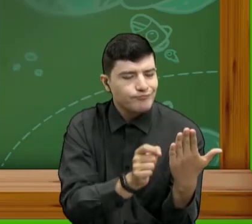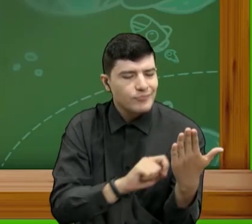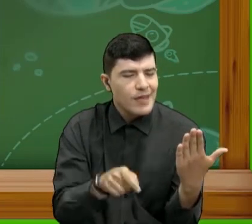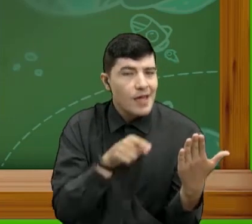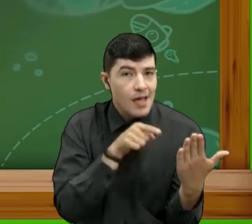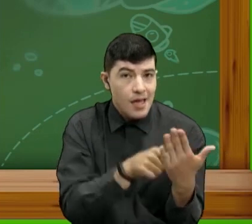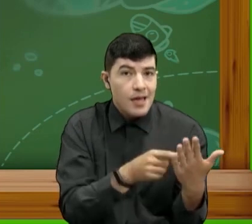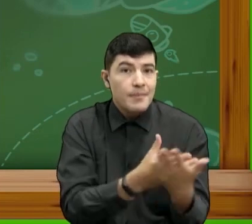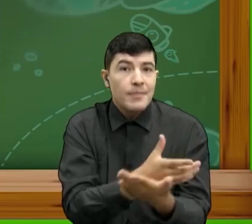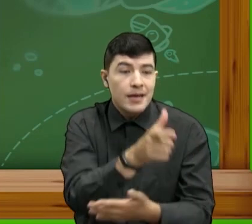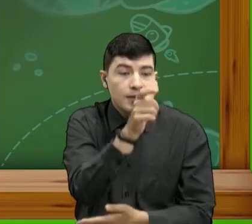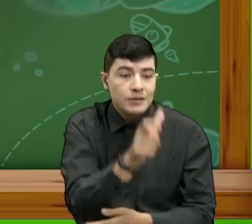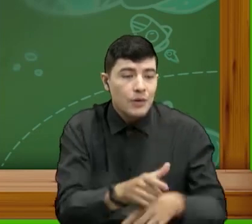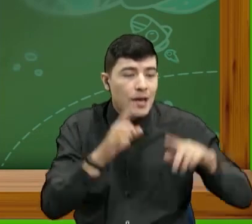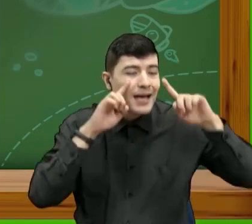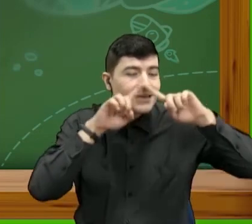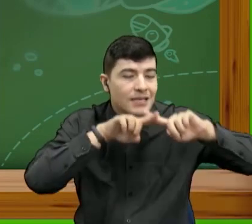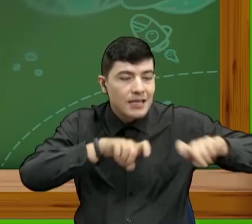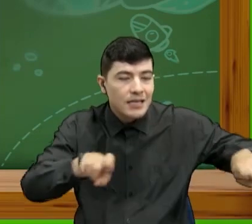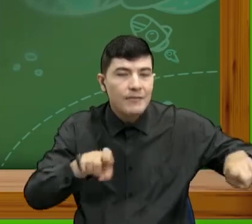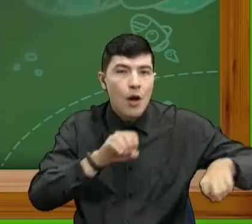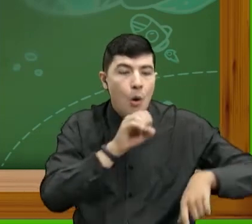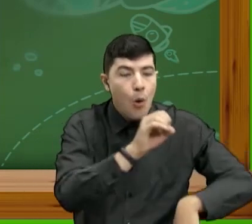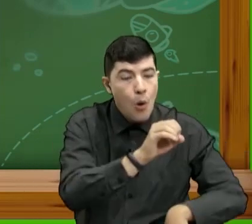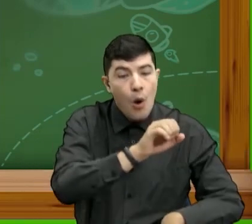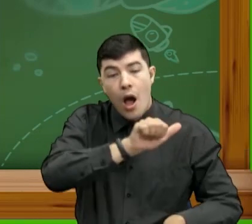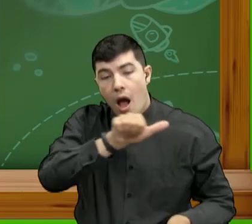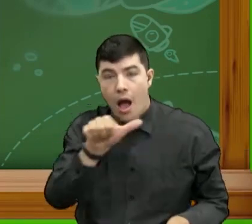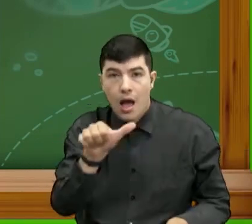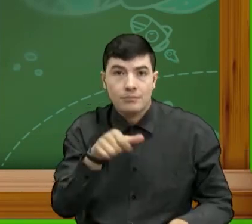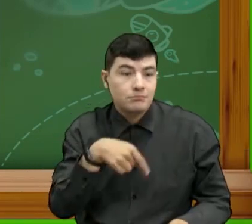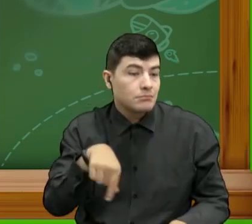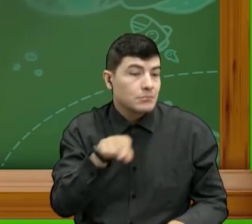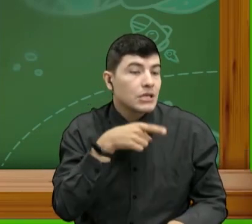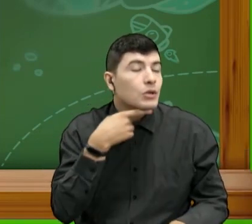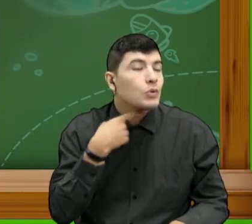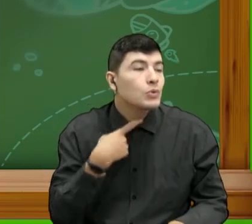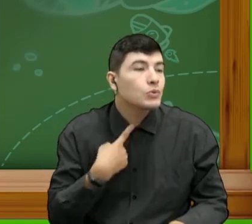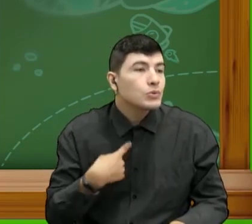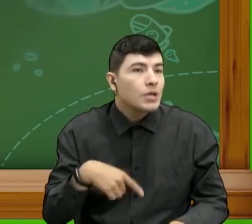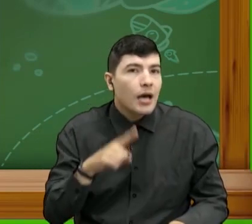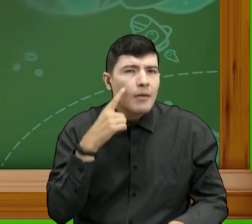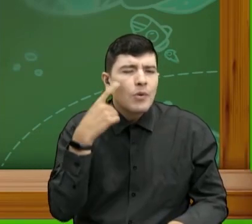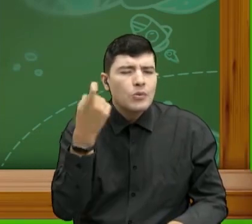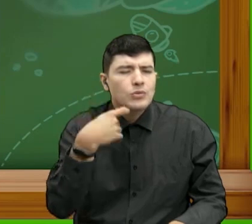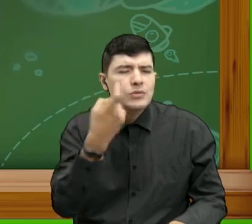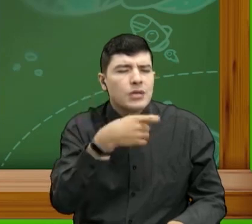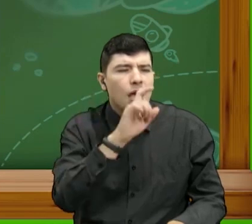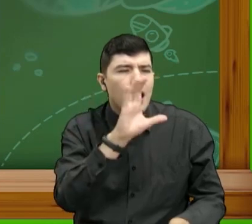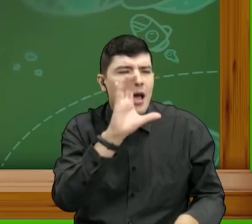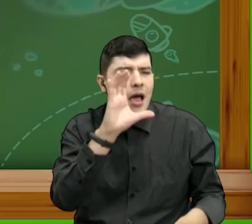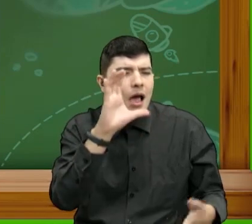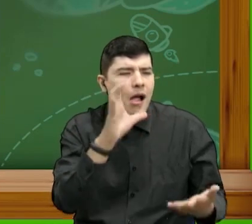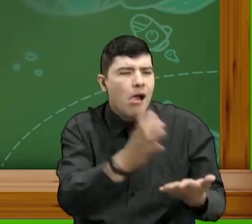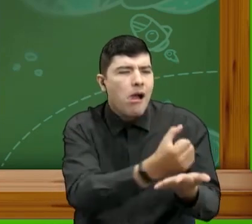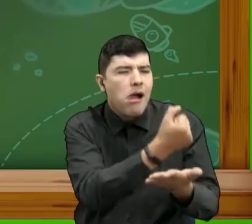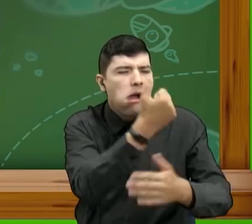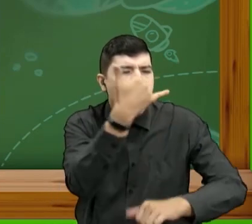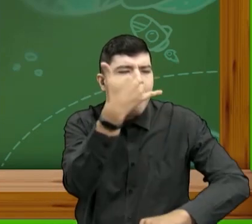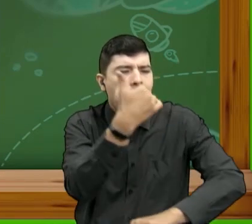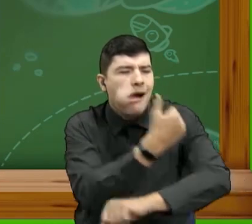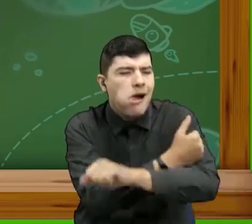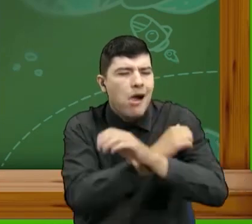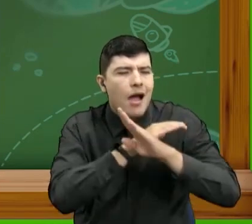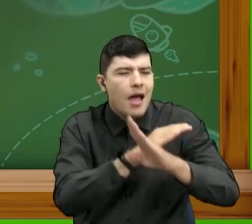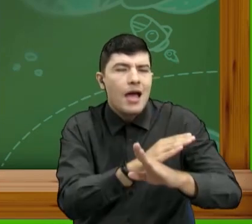una científica que le gusta inventar vacunas para dar solución a los malos sentimientos. Oiga, sí. ¿Y cuáles son los